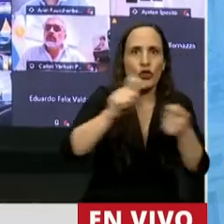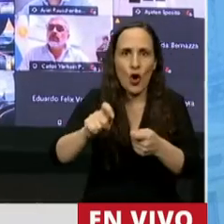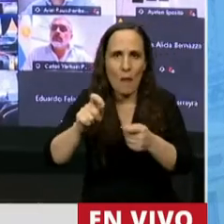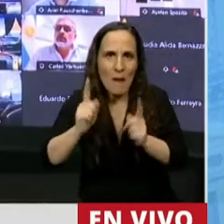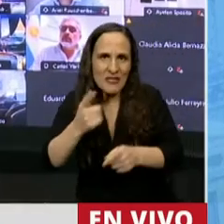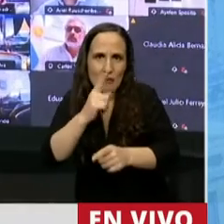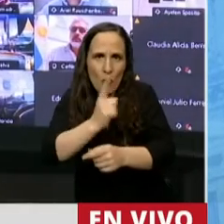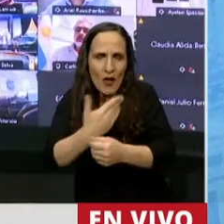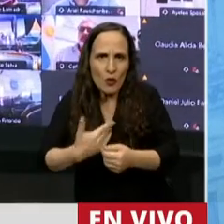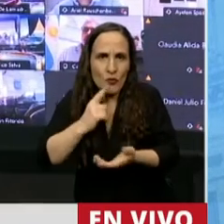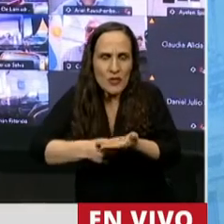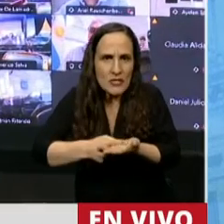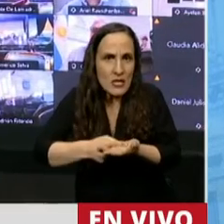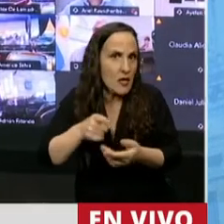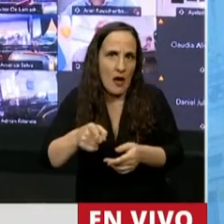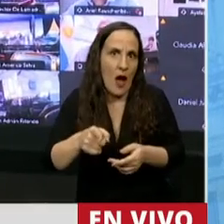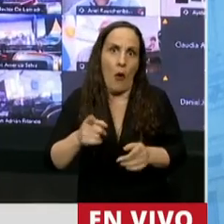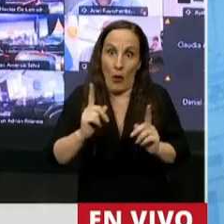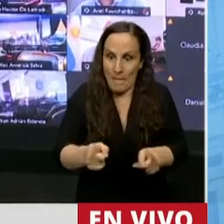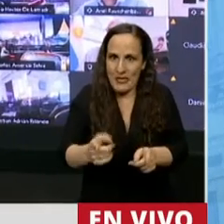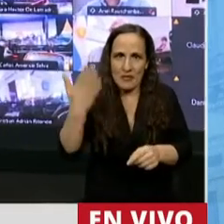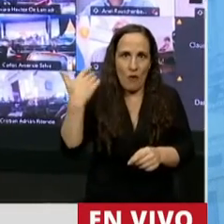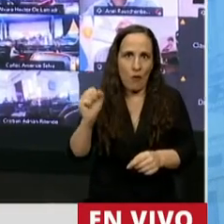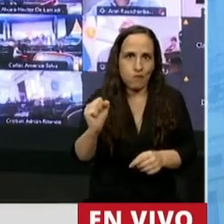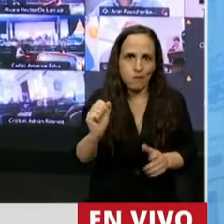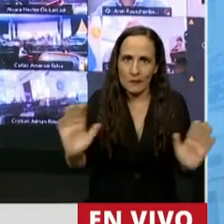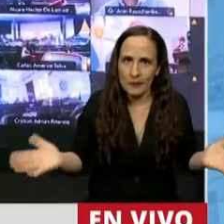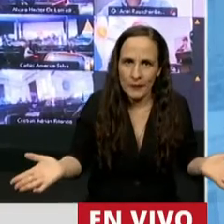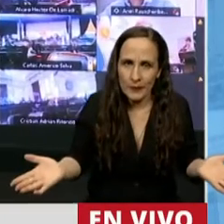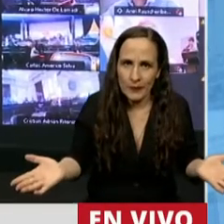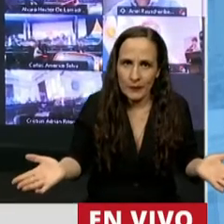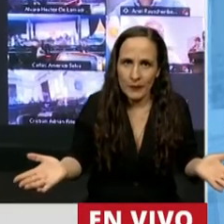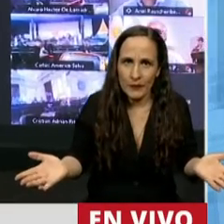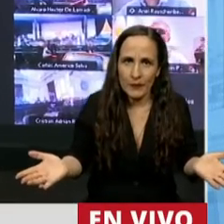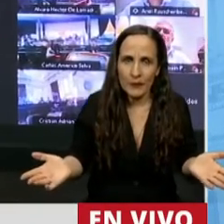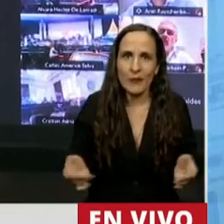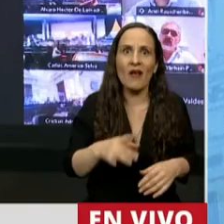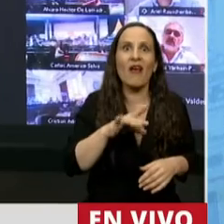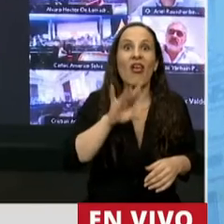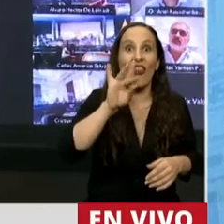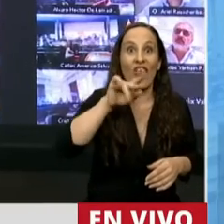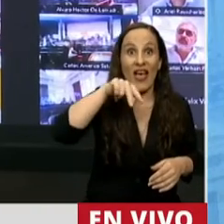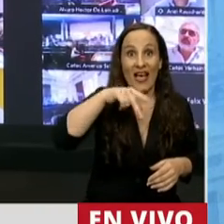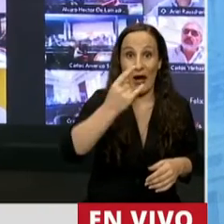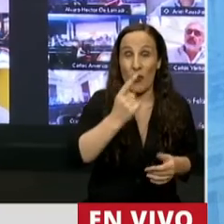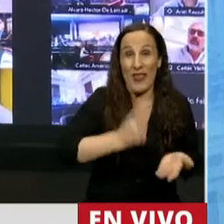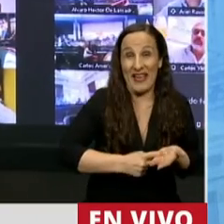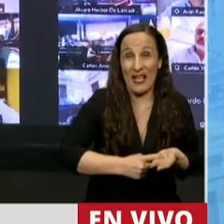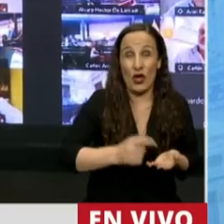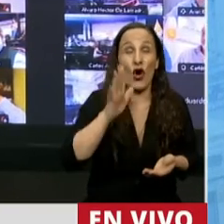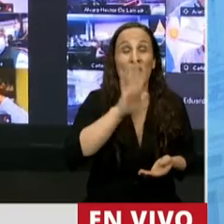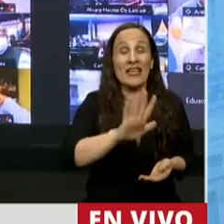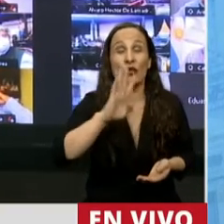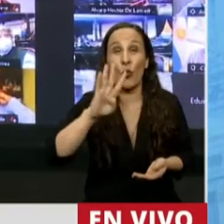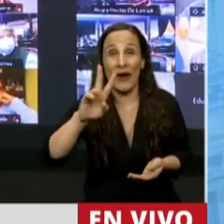Y esto es lo que claramente el fallo ha establecido, Presidente, llamando al DNU 542 una